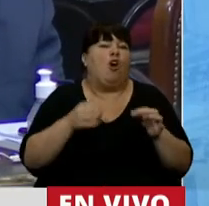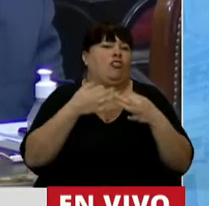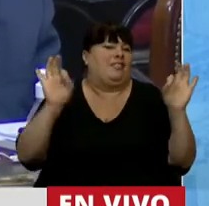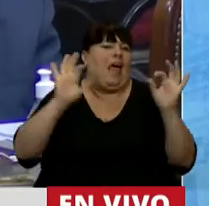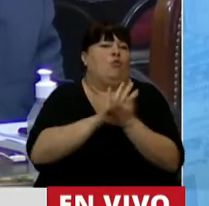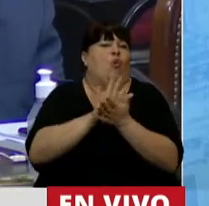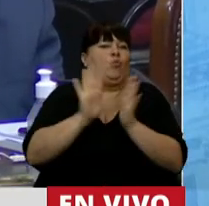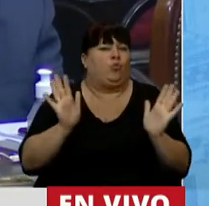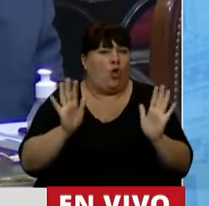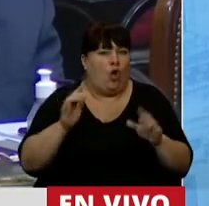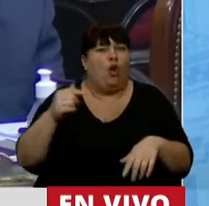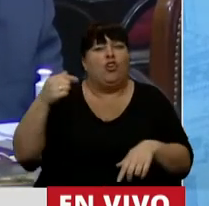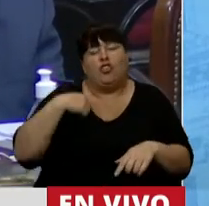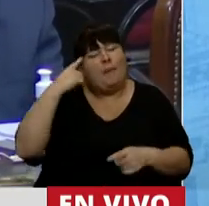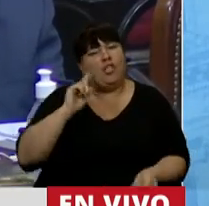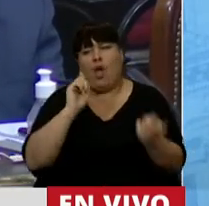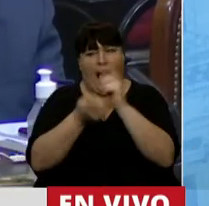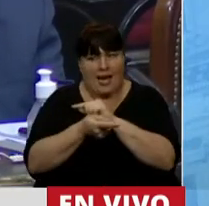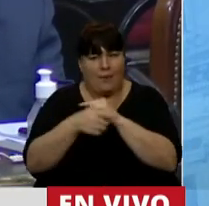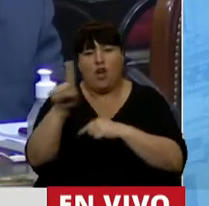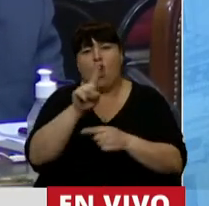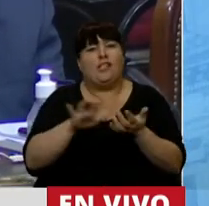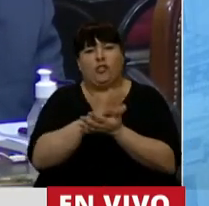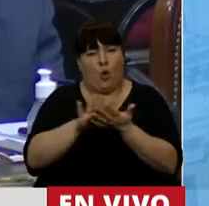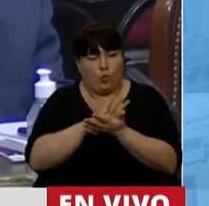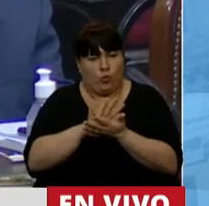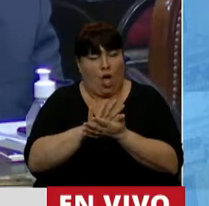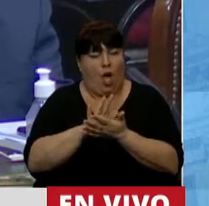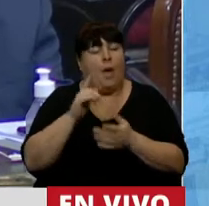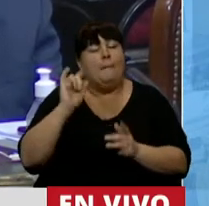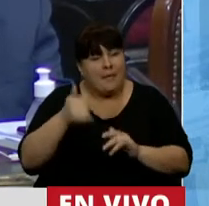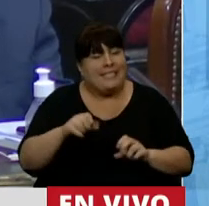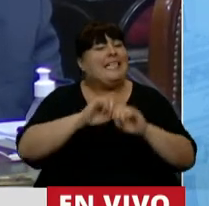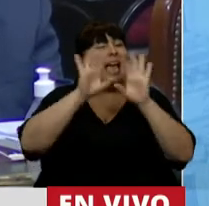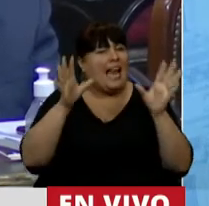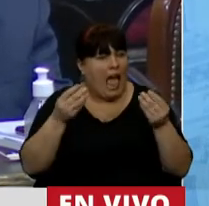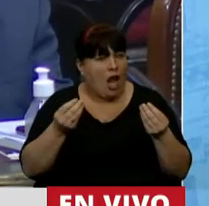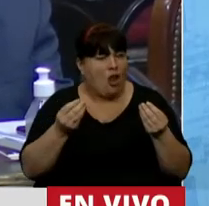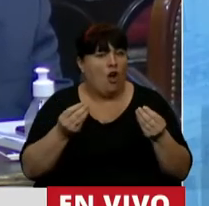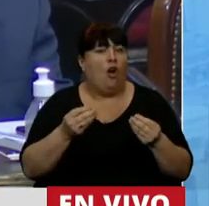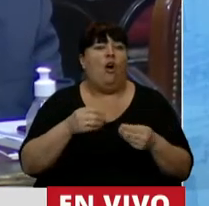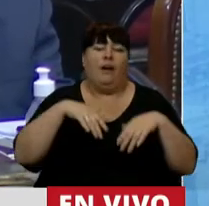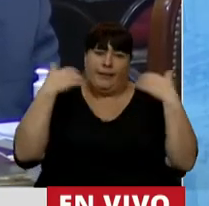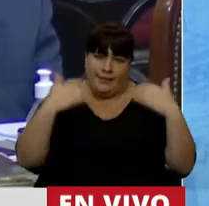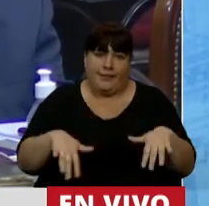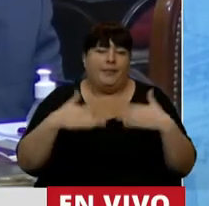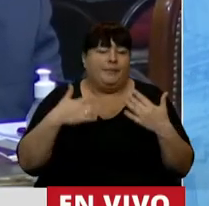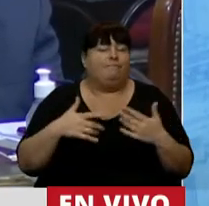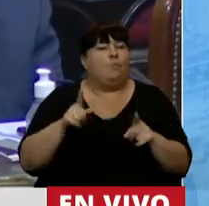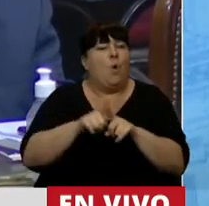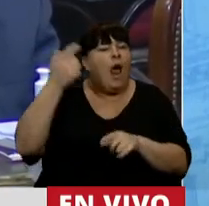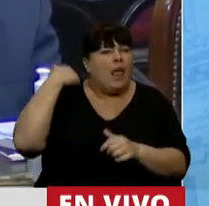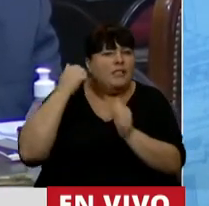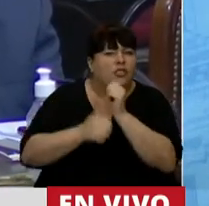salida. Yo opino todo lo contrario, ese no es el camino. Pero lo que sí queda claro, Presidente, es la enorme e